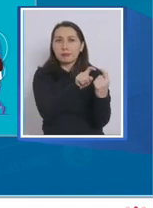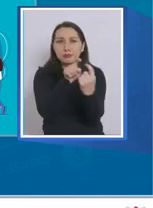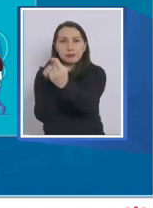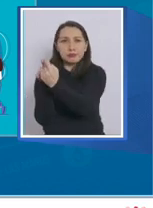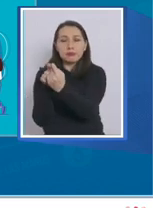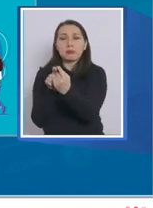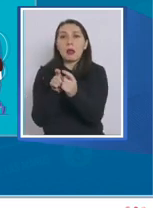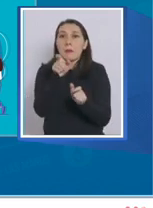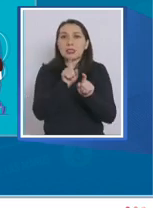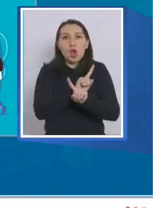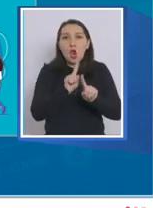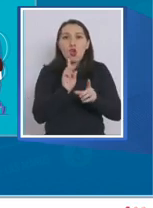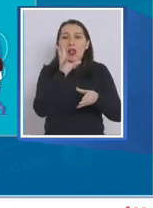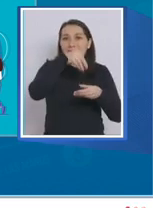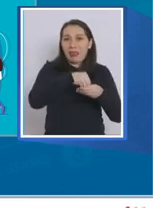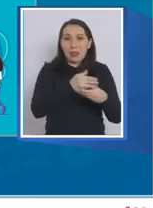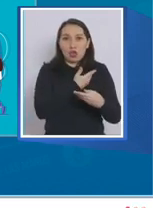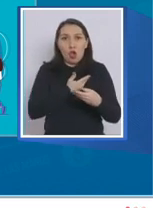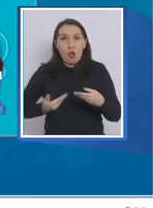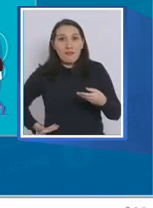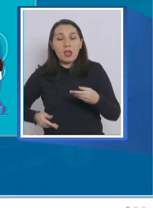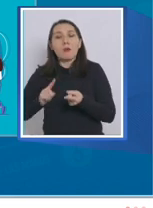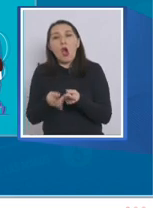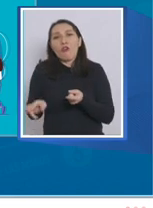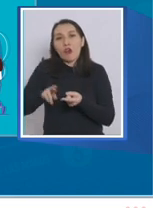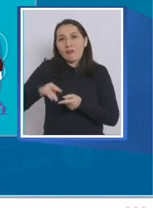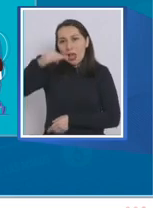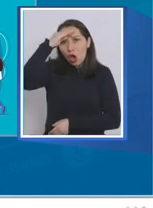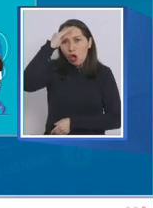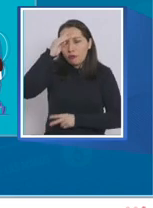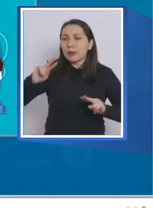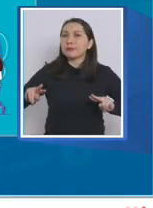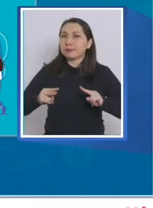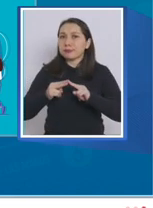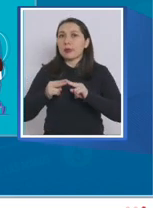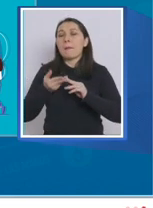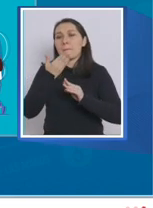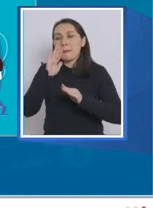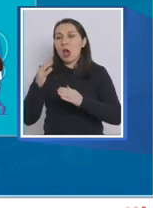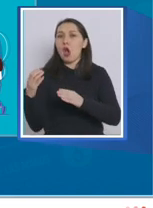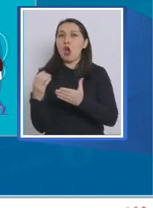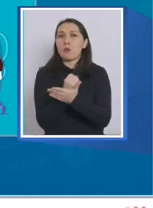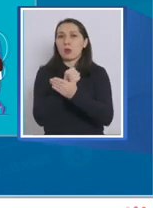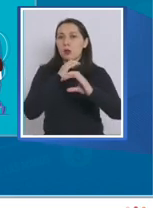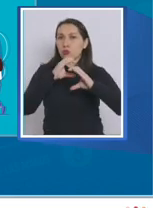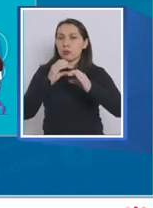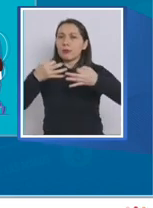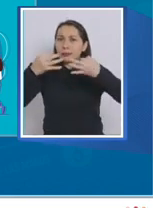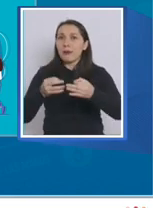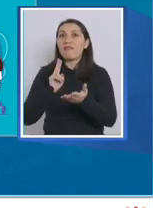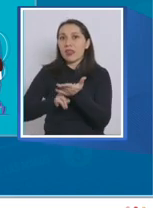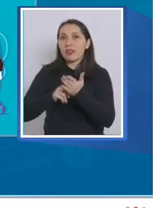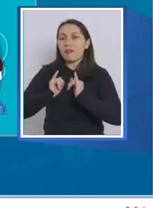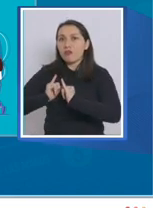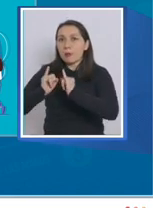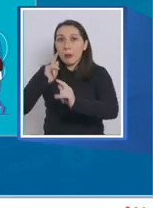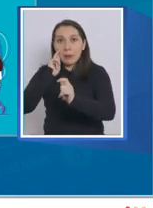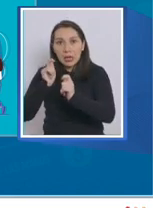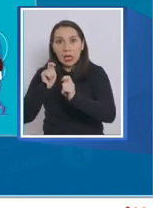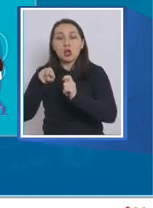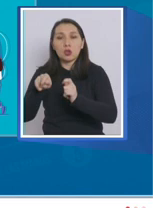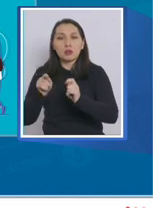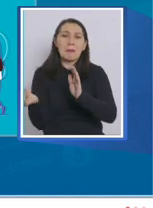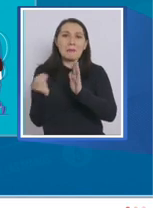actores que no son del gobierno para reconstruir las confianzas, lograr una comunicación efectiva de riesgo, más efectiva y